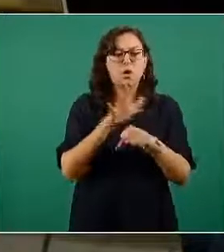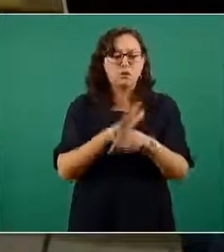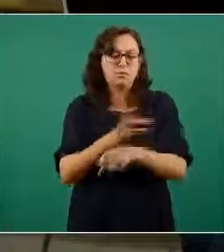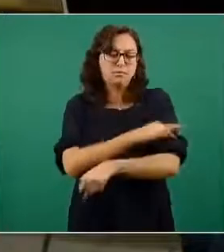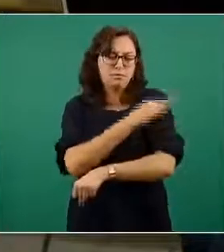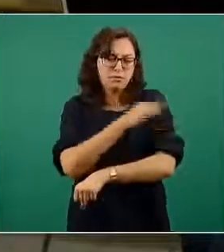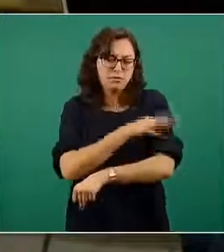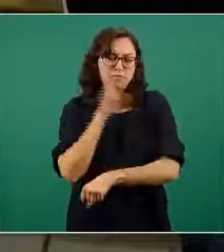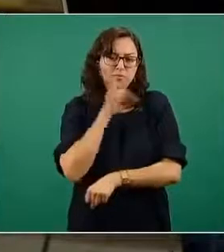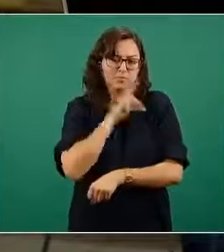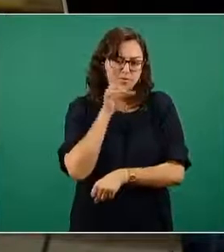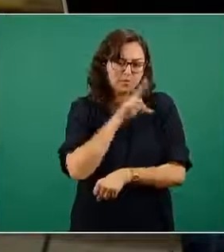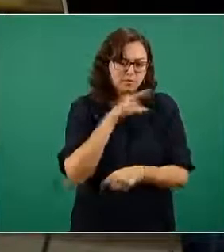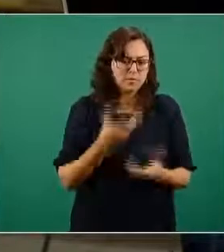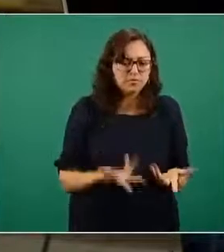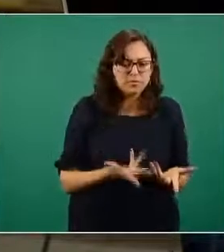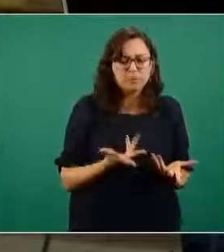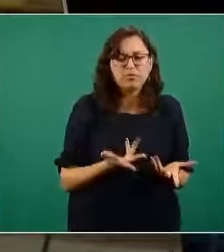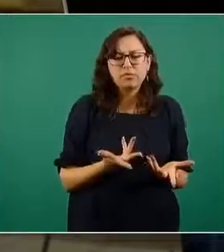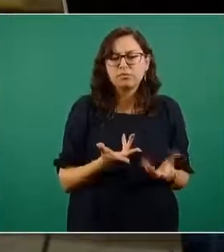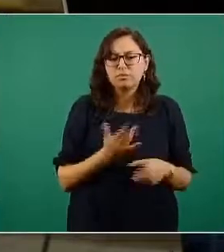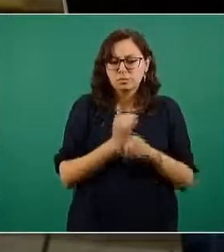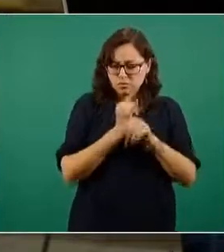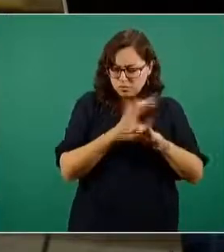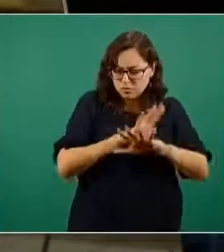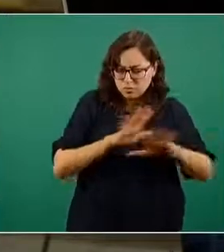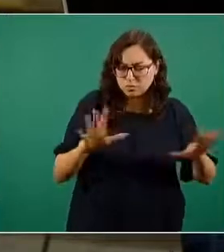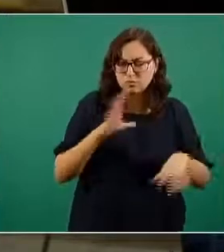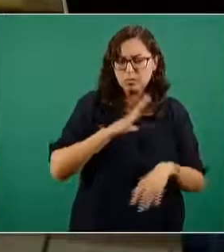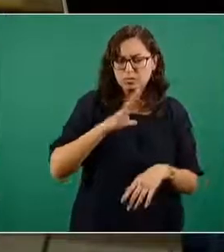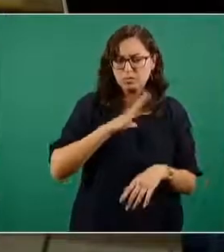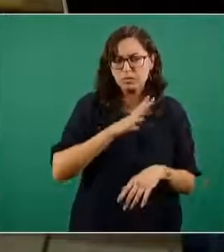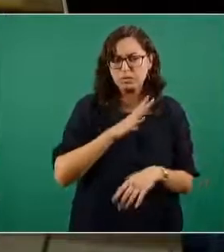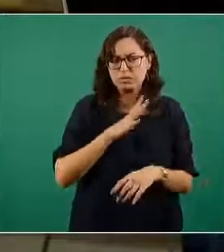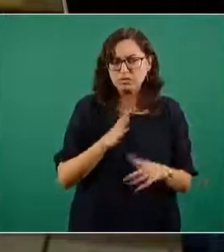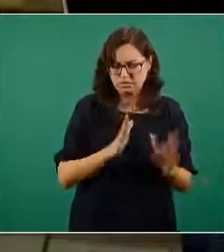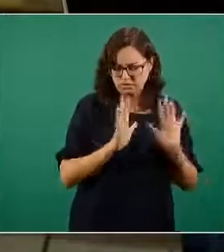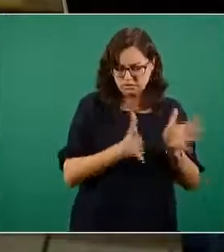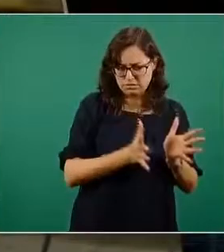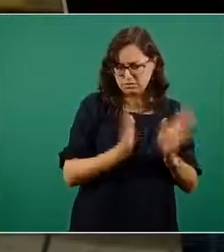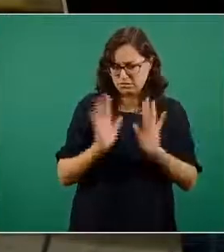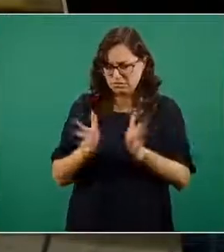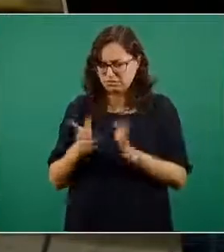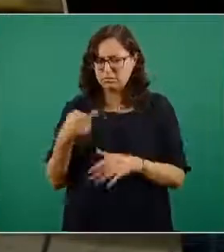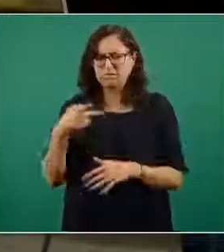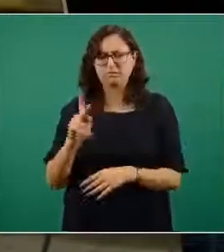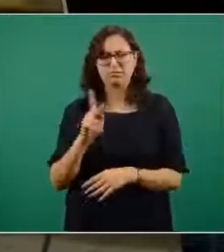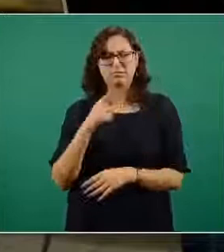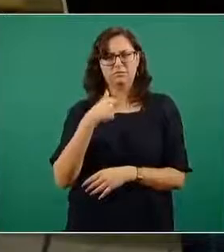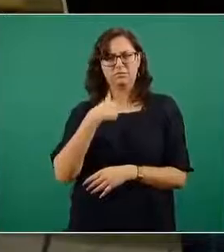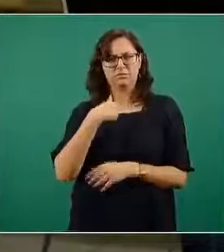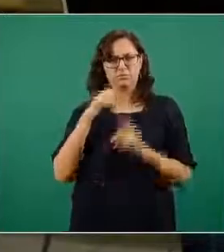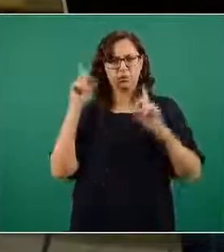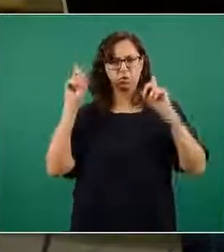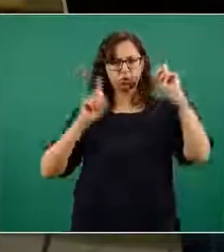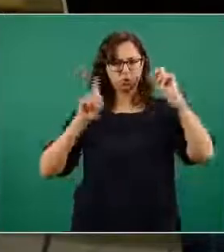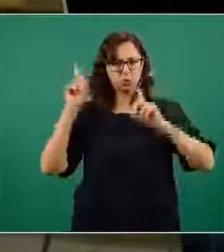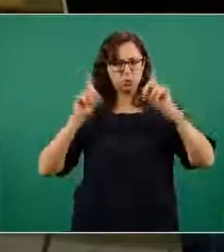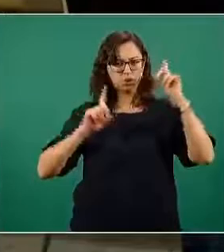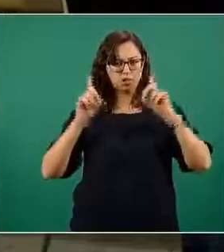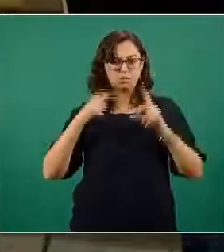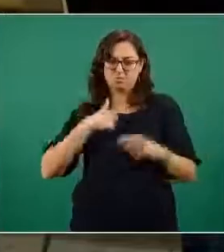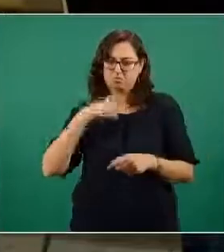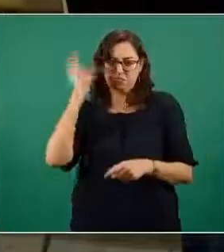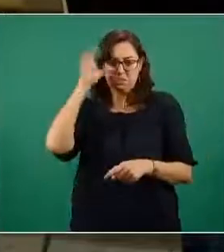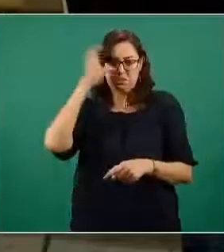y quisiera saber a lo mejor yo no soy científica pero a lo mejor la inquietud de la gente radica en que todavía los